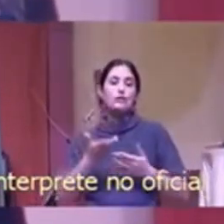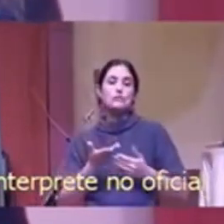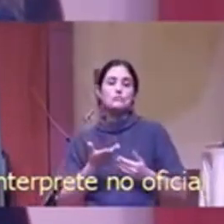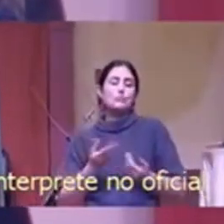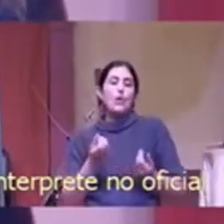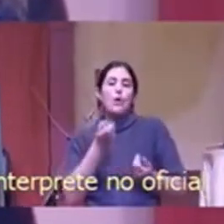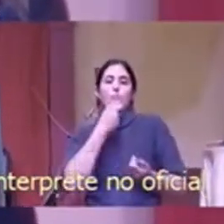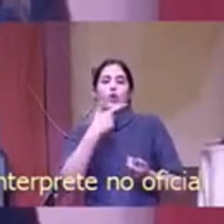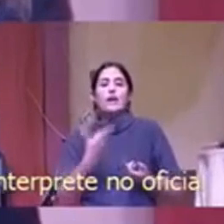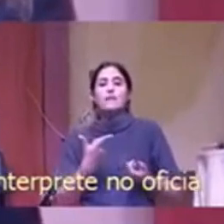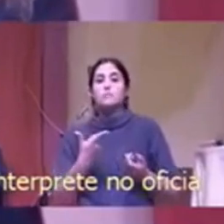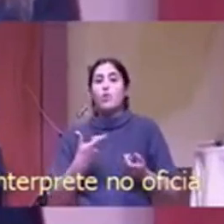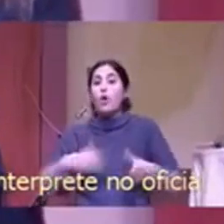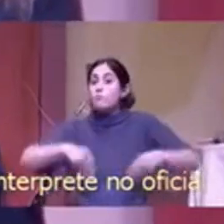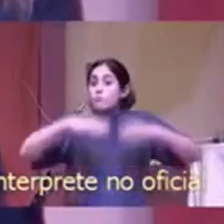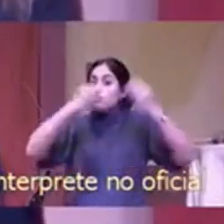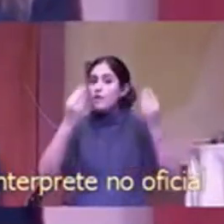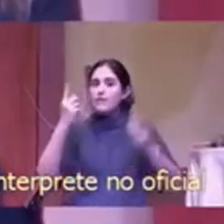le tienen miedo a la mente.